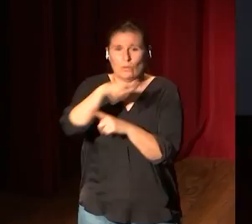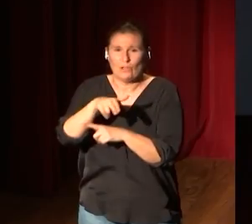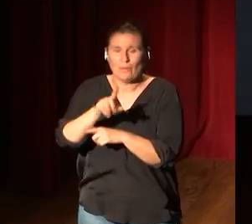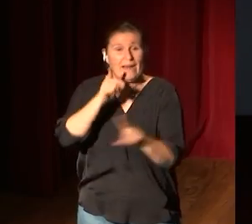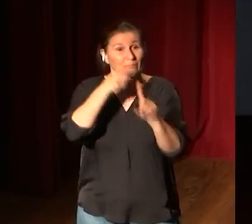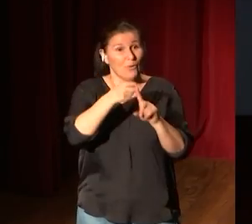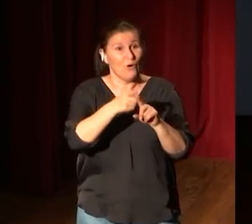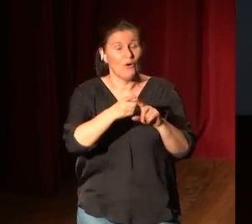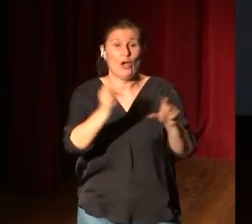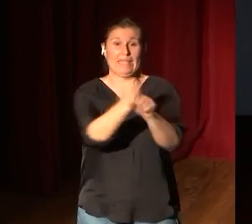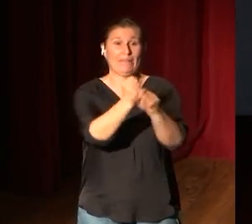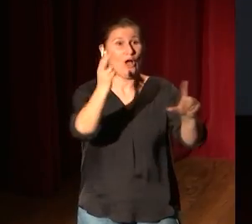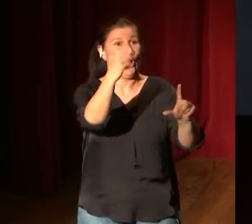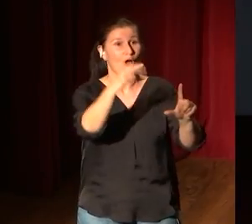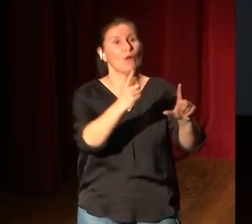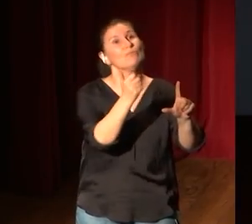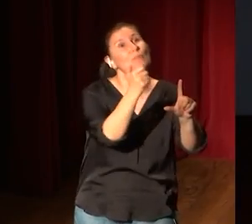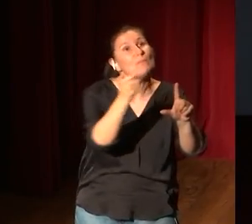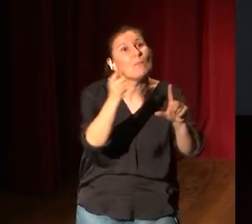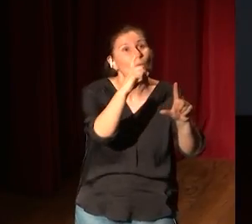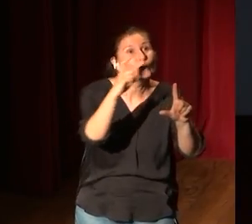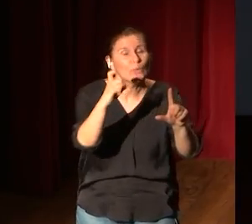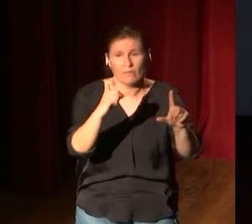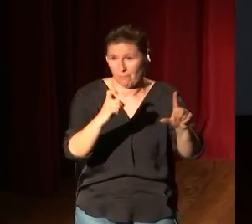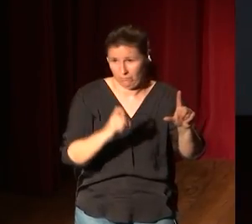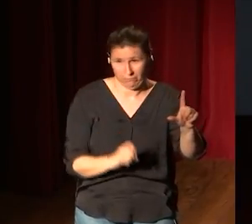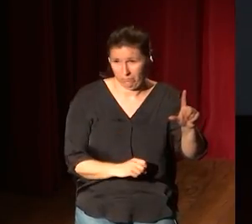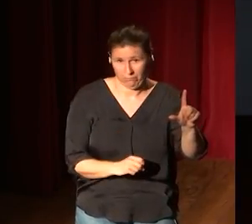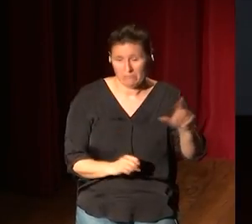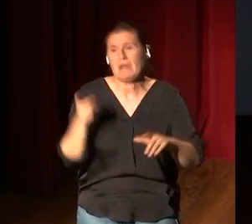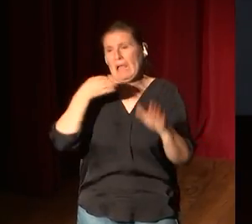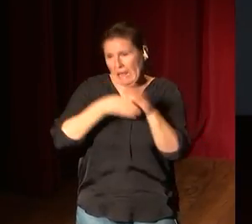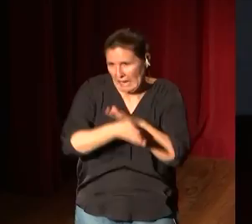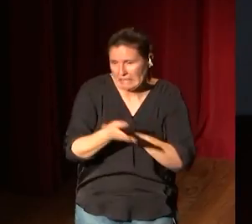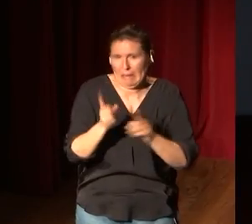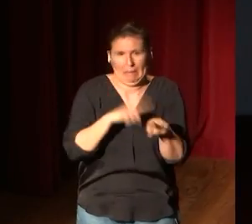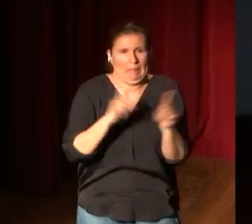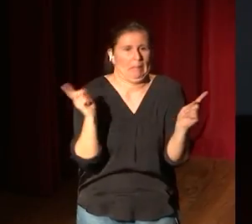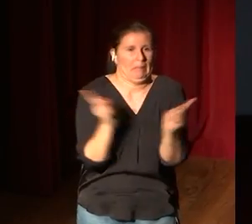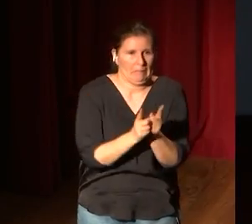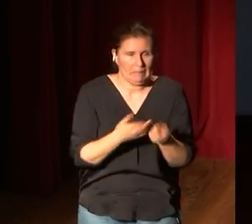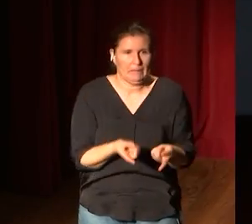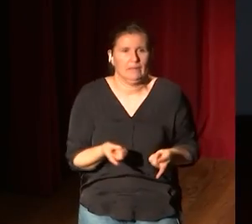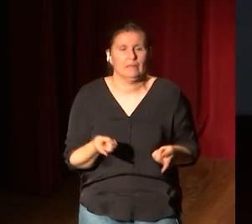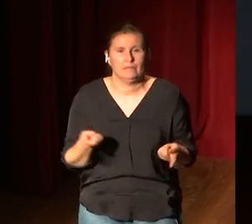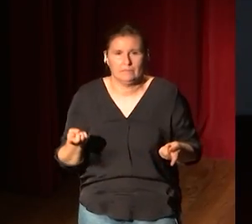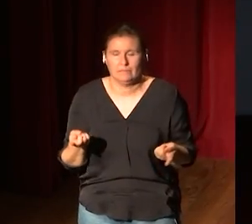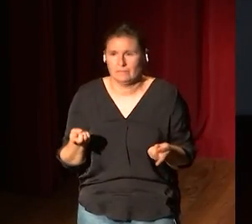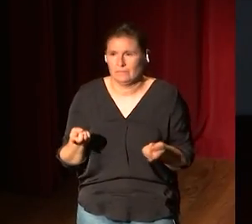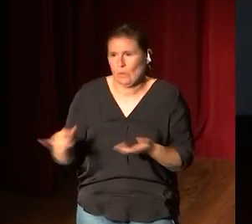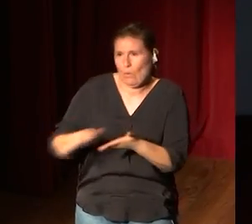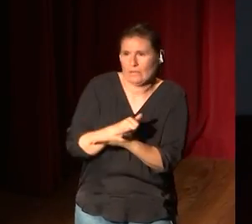no, van a entrar en un museo y si tienen un rato, pues como me pasa a mí, que, no sé, que recibo un WhatsApp y lo contesto, no sé,